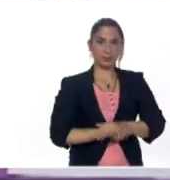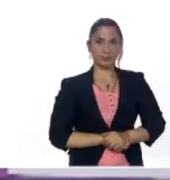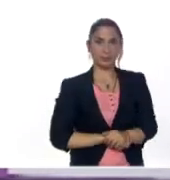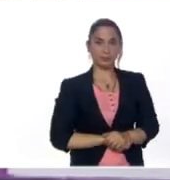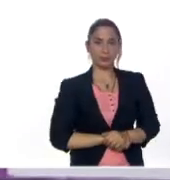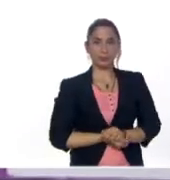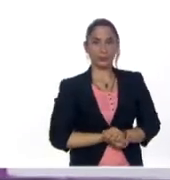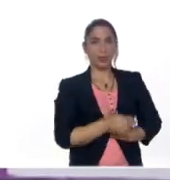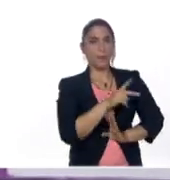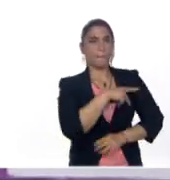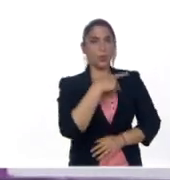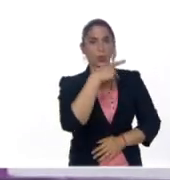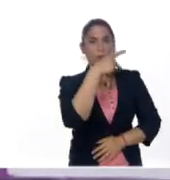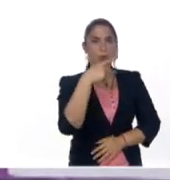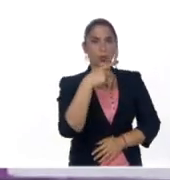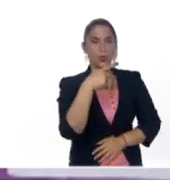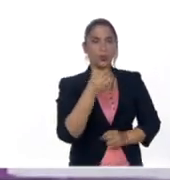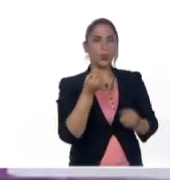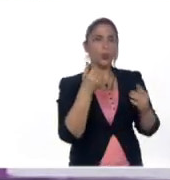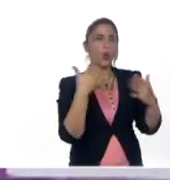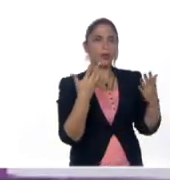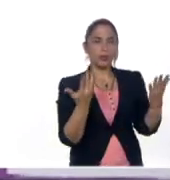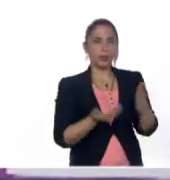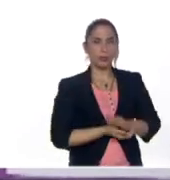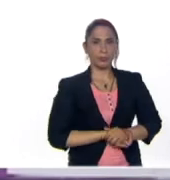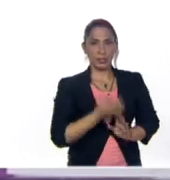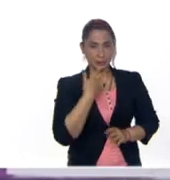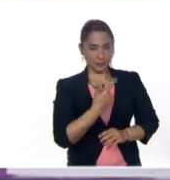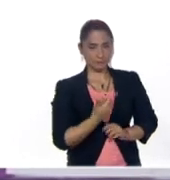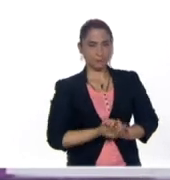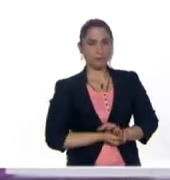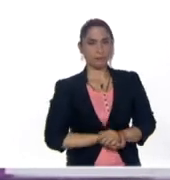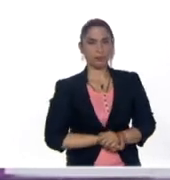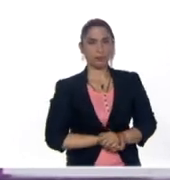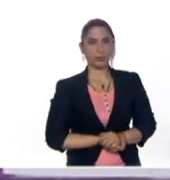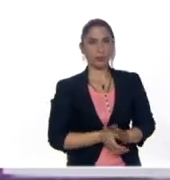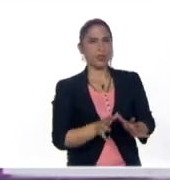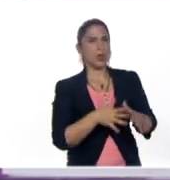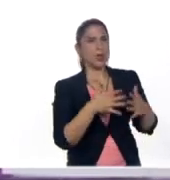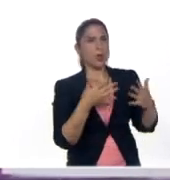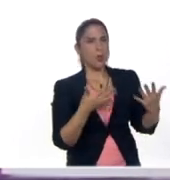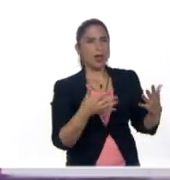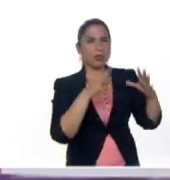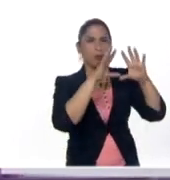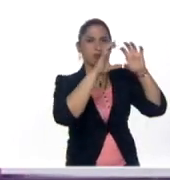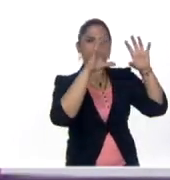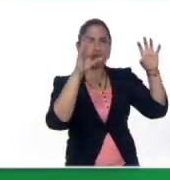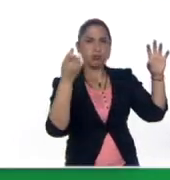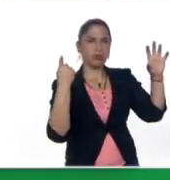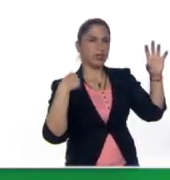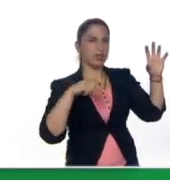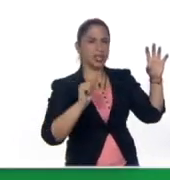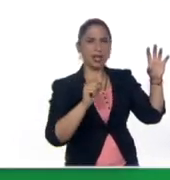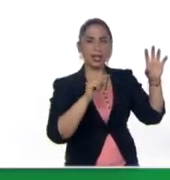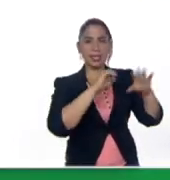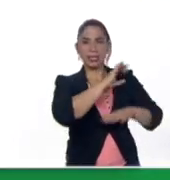La poesía se llama Cuánto, y dice así, Cuántas nubes tiene el cielo, cuánto